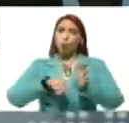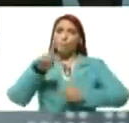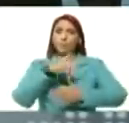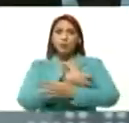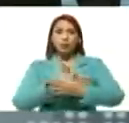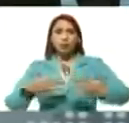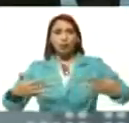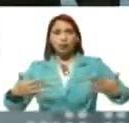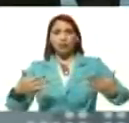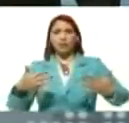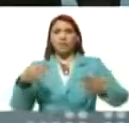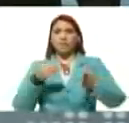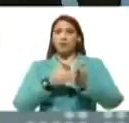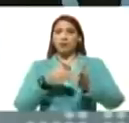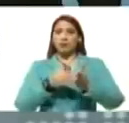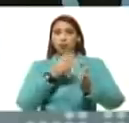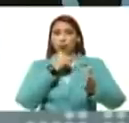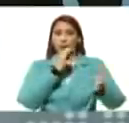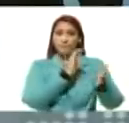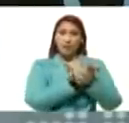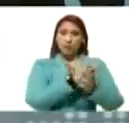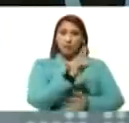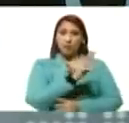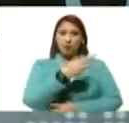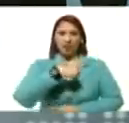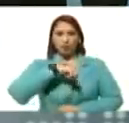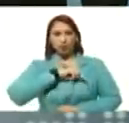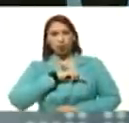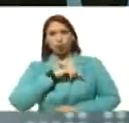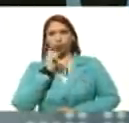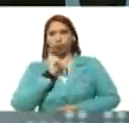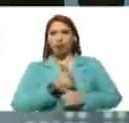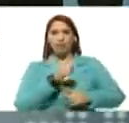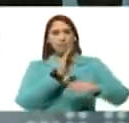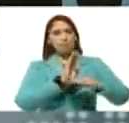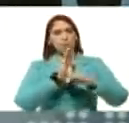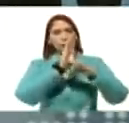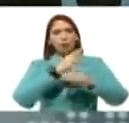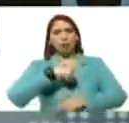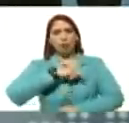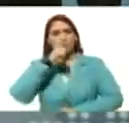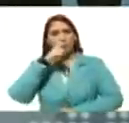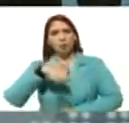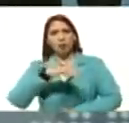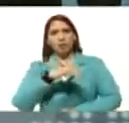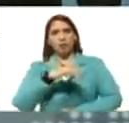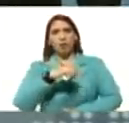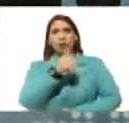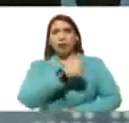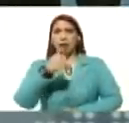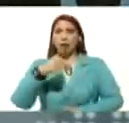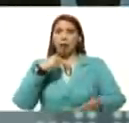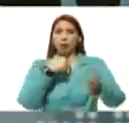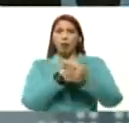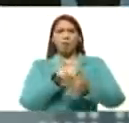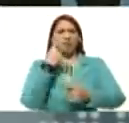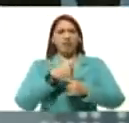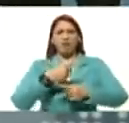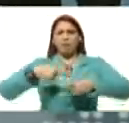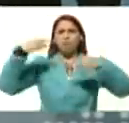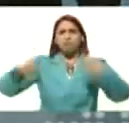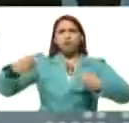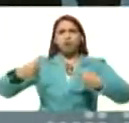veces, a los enemigos de Venezuela, nosotros protegeremos a nuestra patria, y a cada golpe, vendrá un contragolpe,